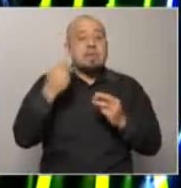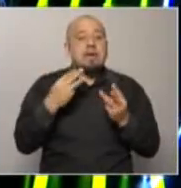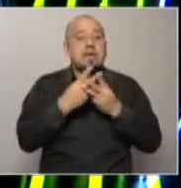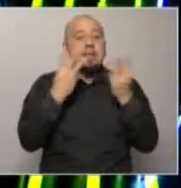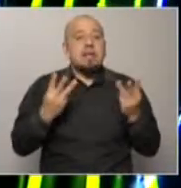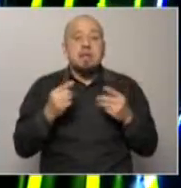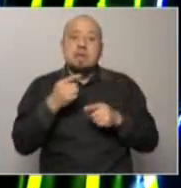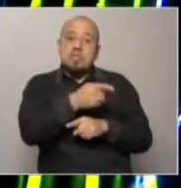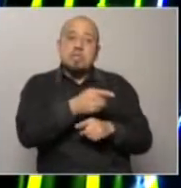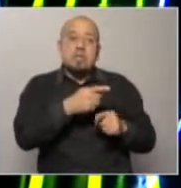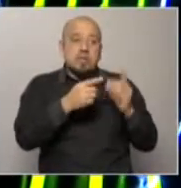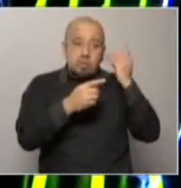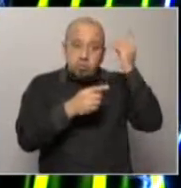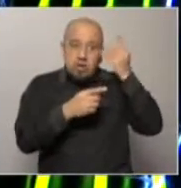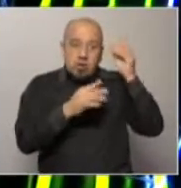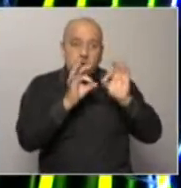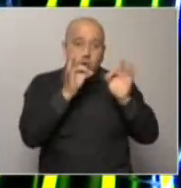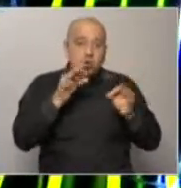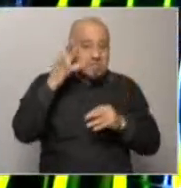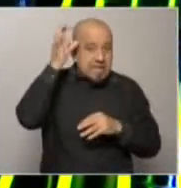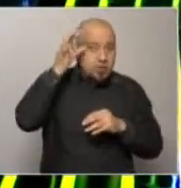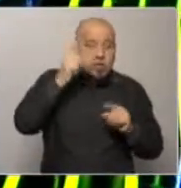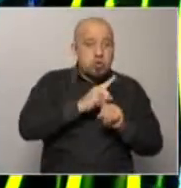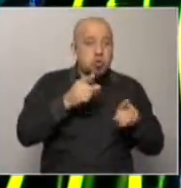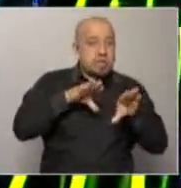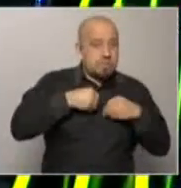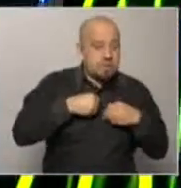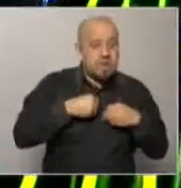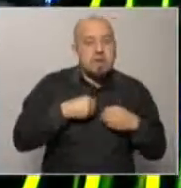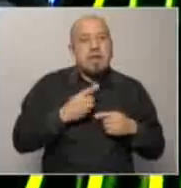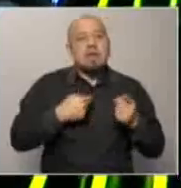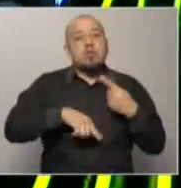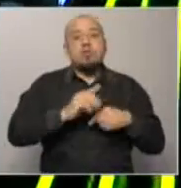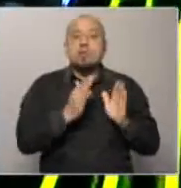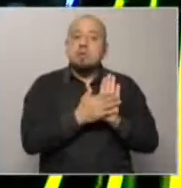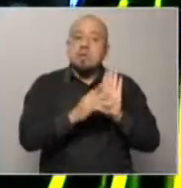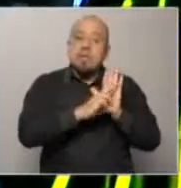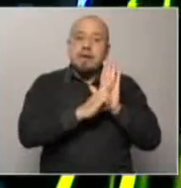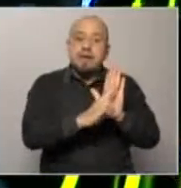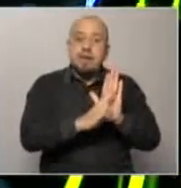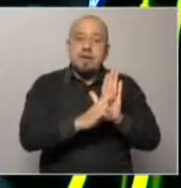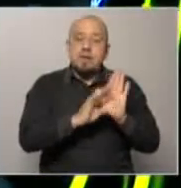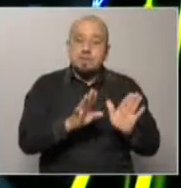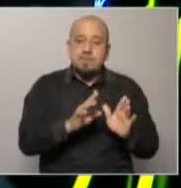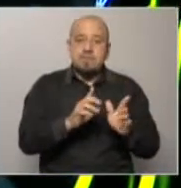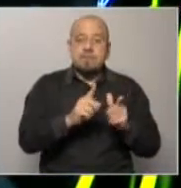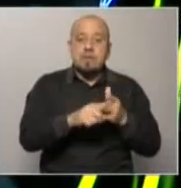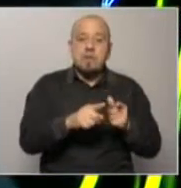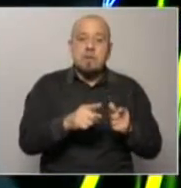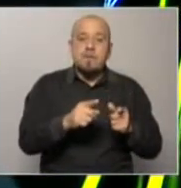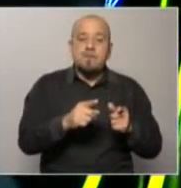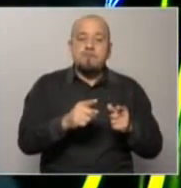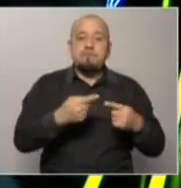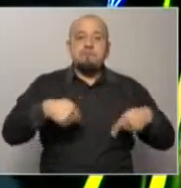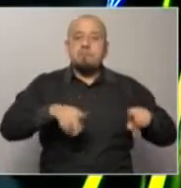Cámara no acepta los cambios. Es decir, como máximo, las reglas de juego lo que nos muestran es que en